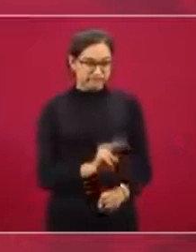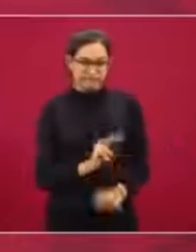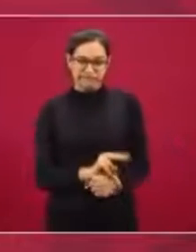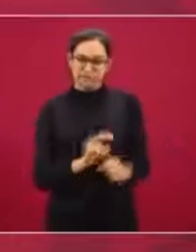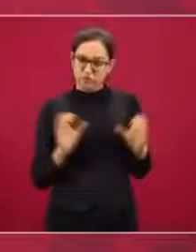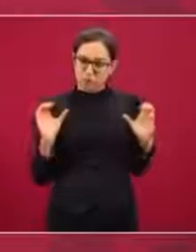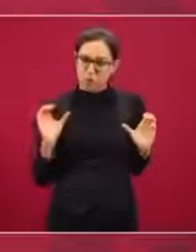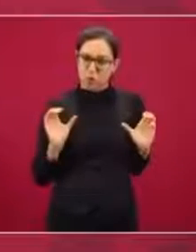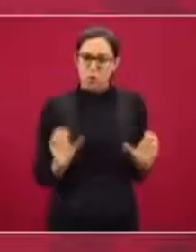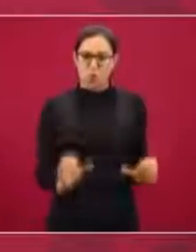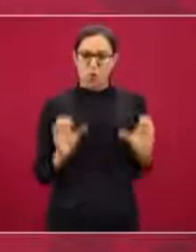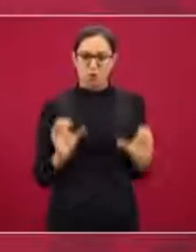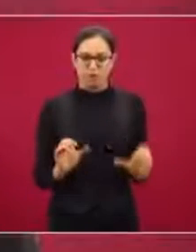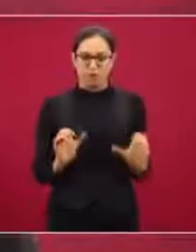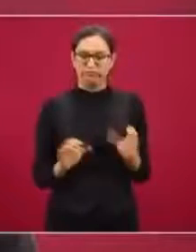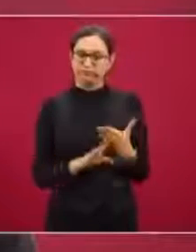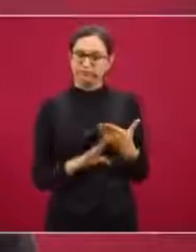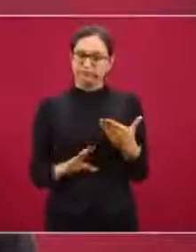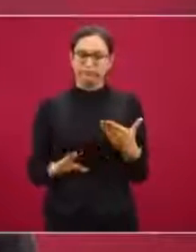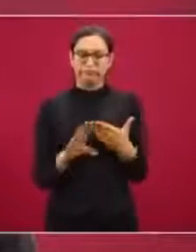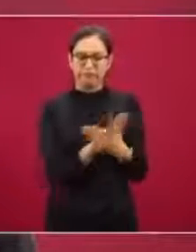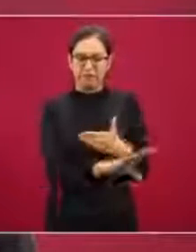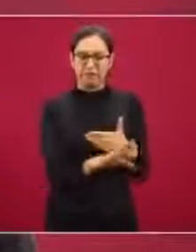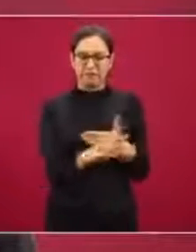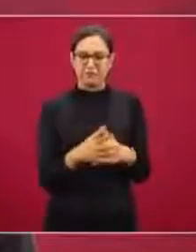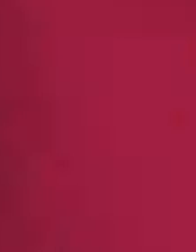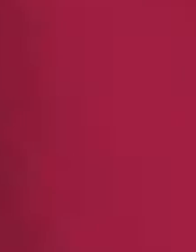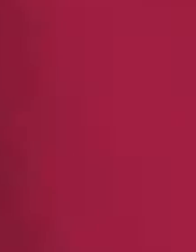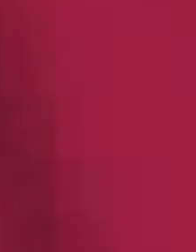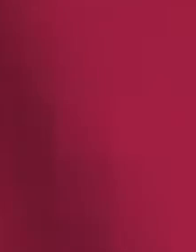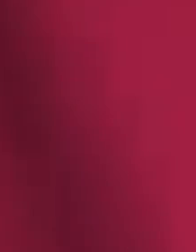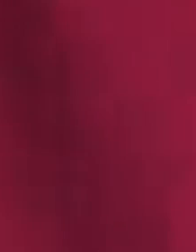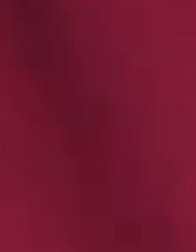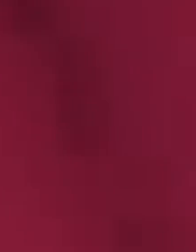seguir combatiendo el robo de combustible.